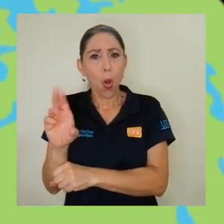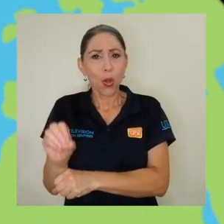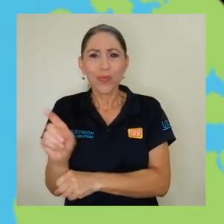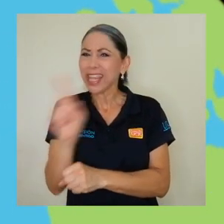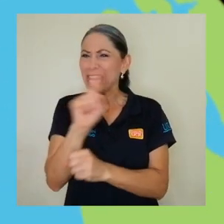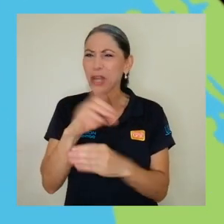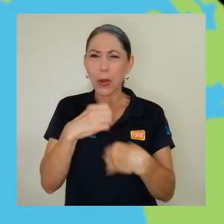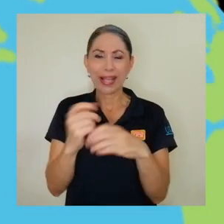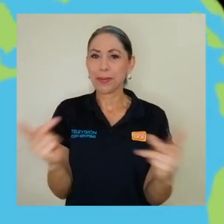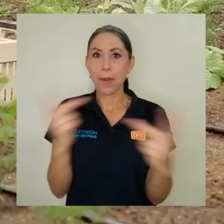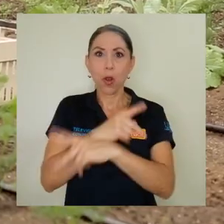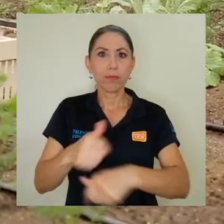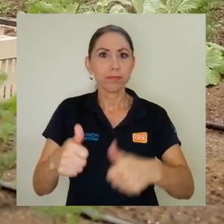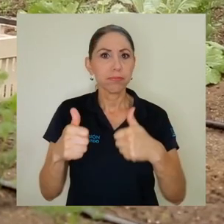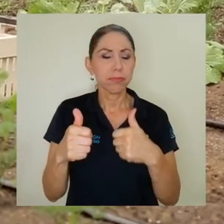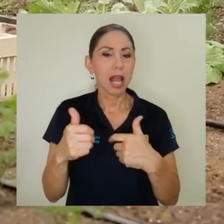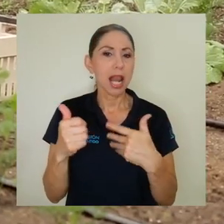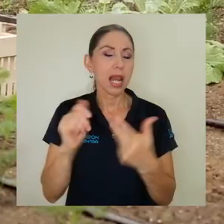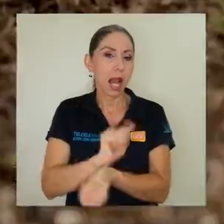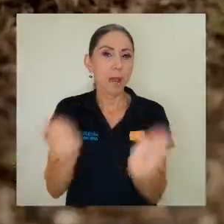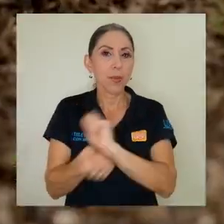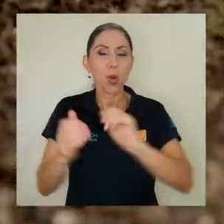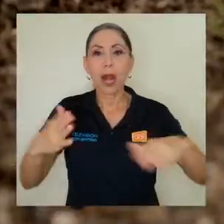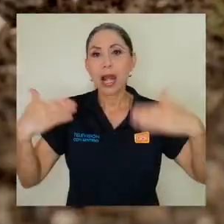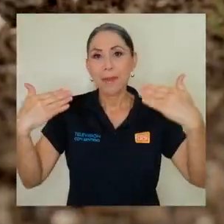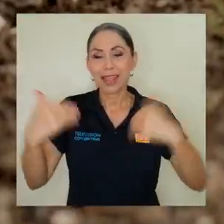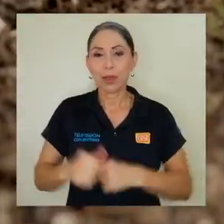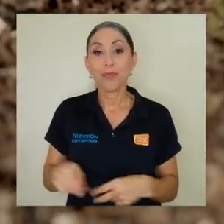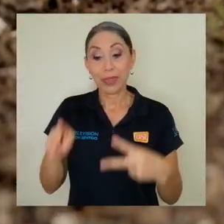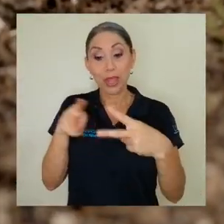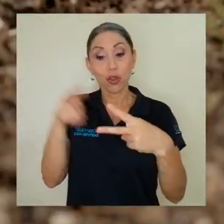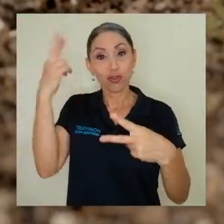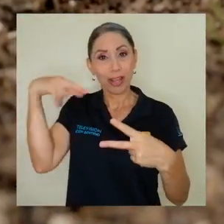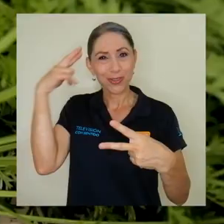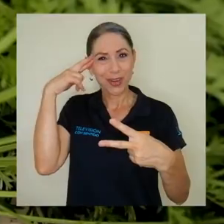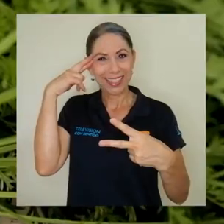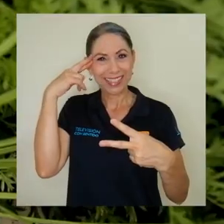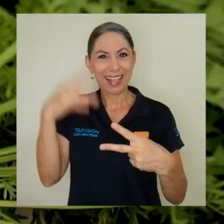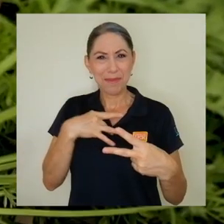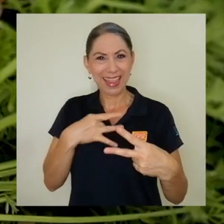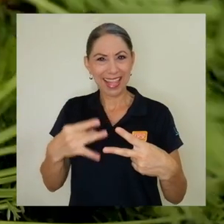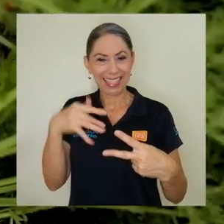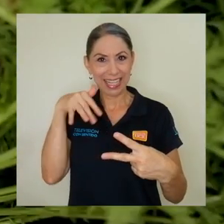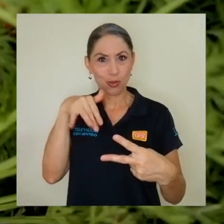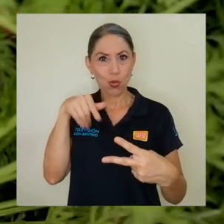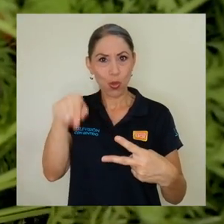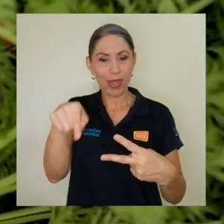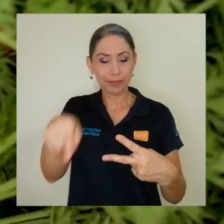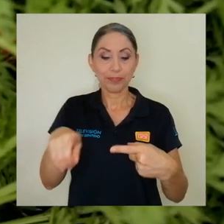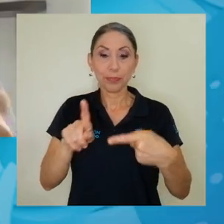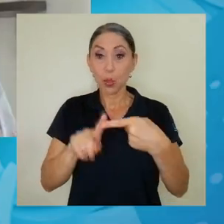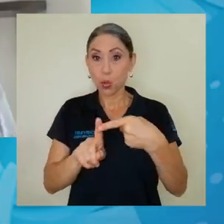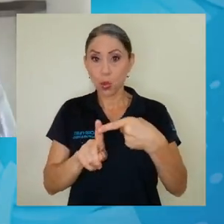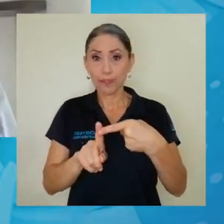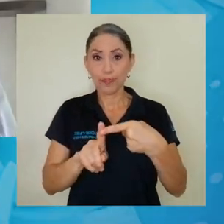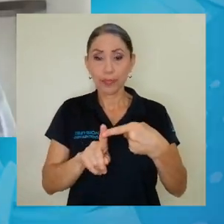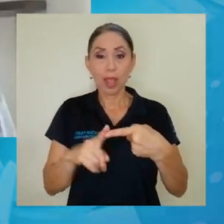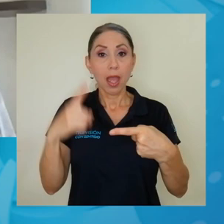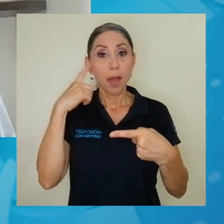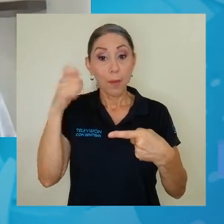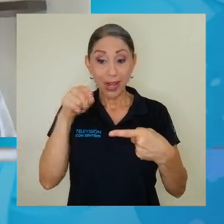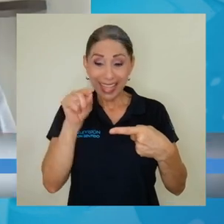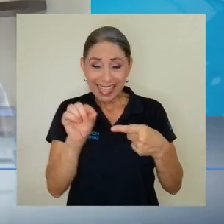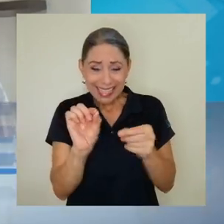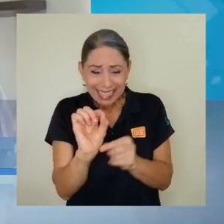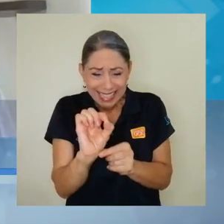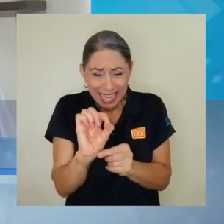el cambio climático. Hay dos razones por las cuales me interesa el estudio de este tipo de partículas. Una es porque